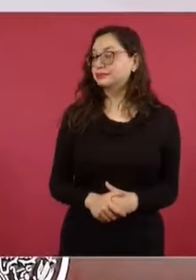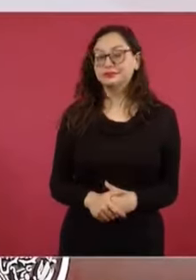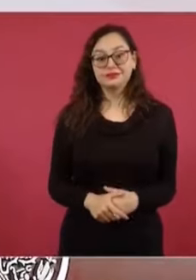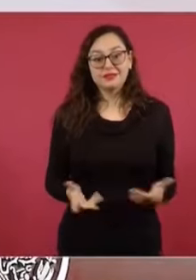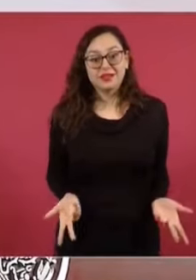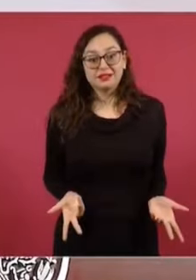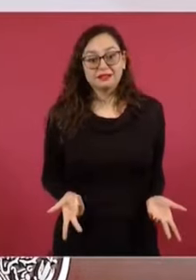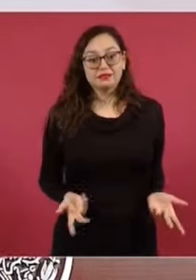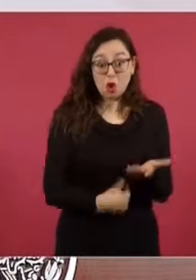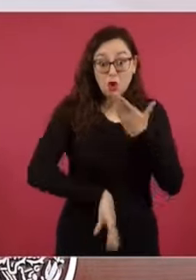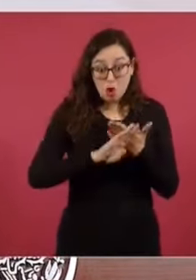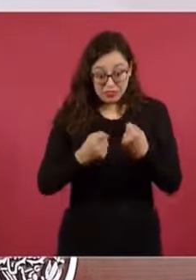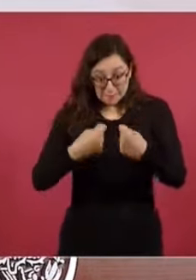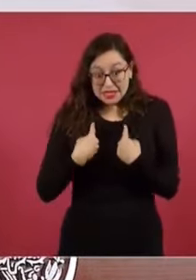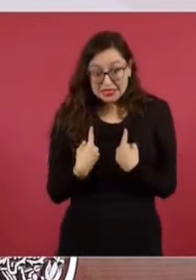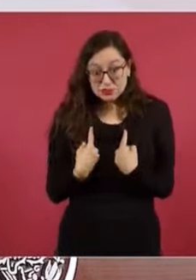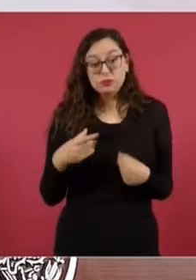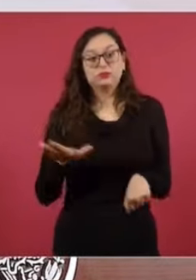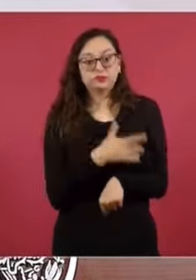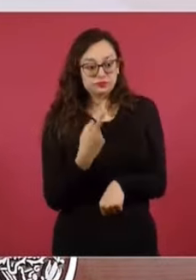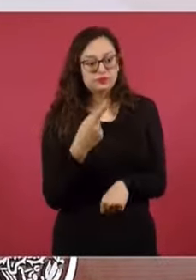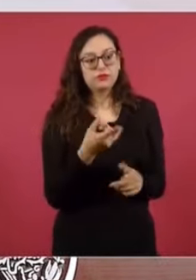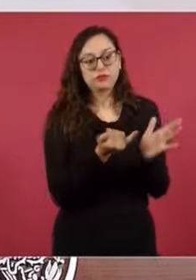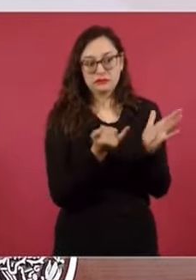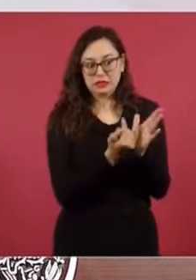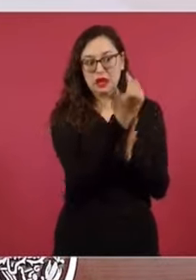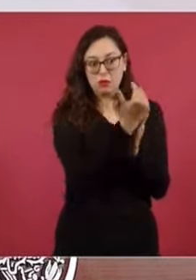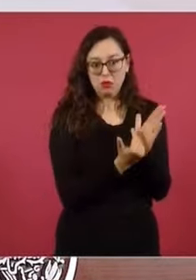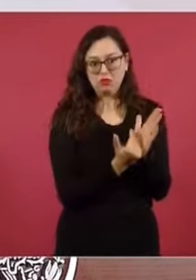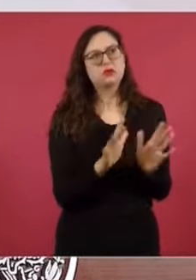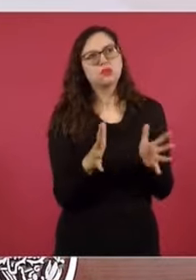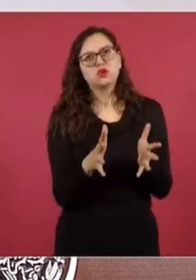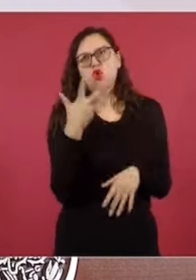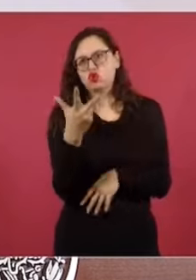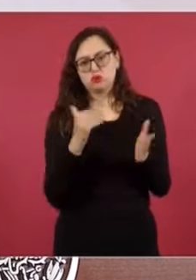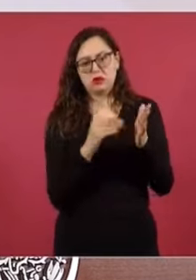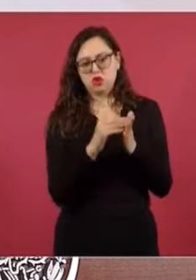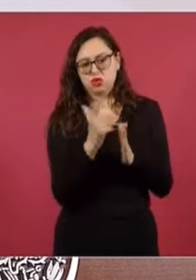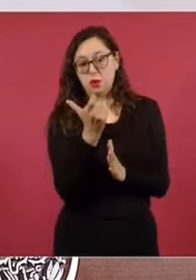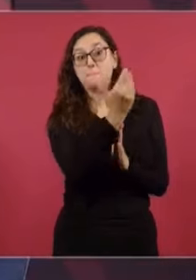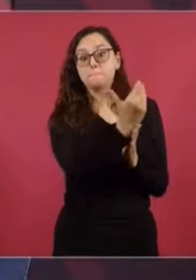imaginen lo que iban a decir mis adversarios. ¿Cómo una reducción de seis, ocho mil millones?